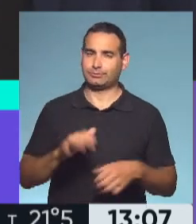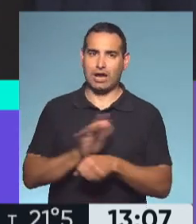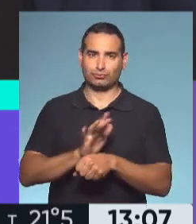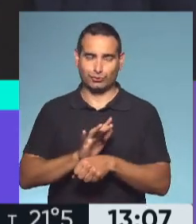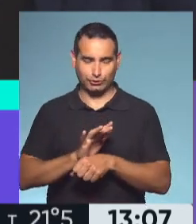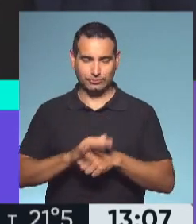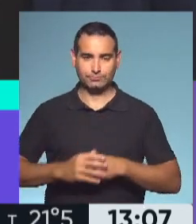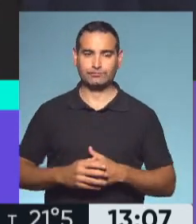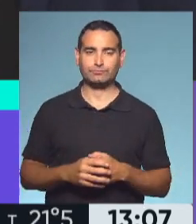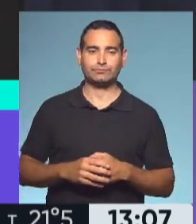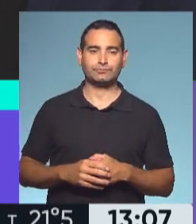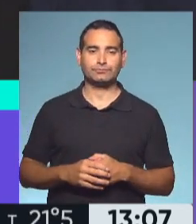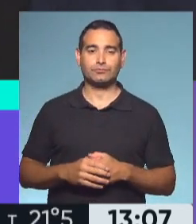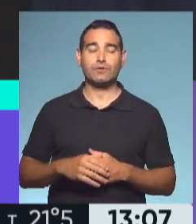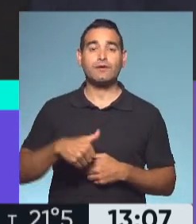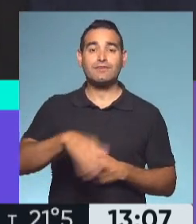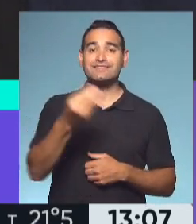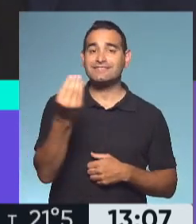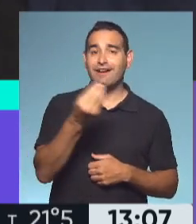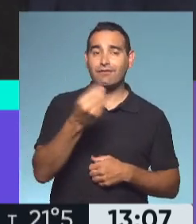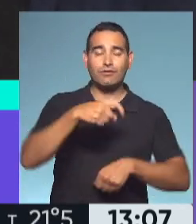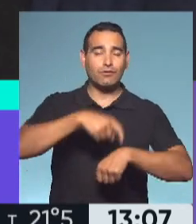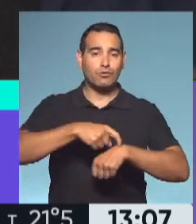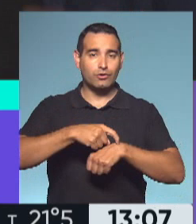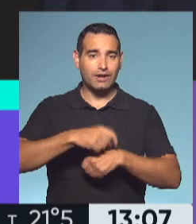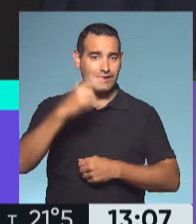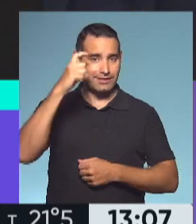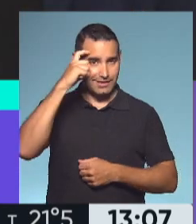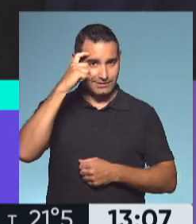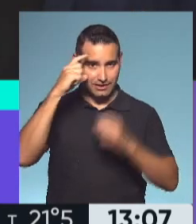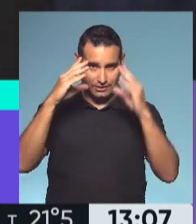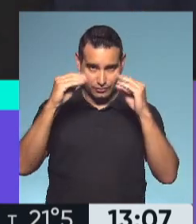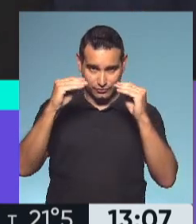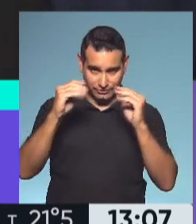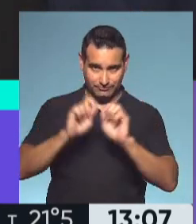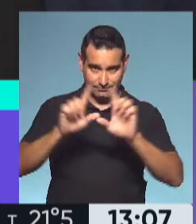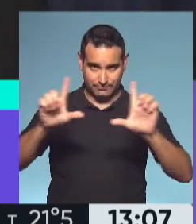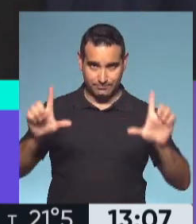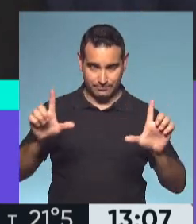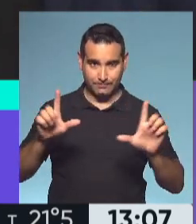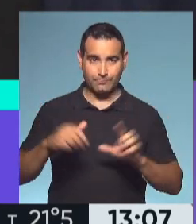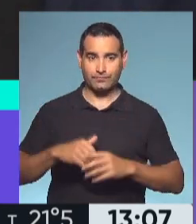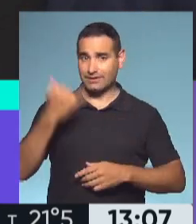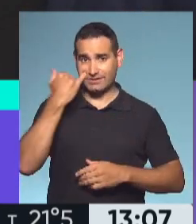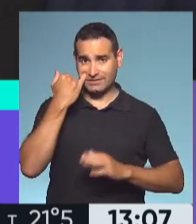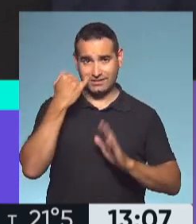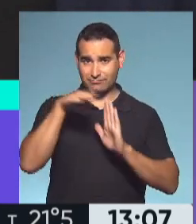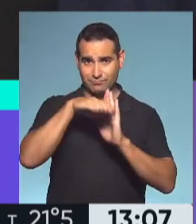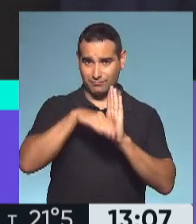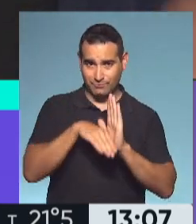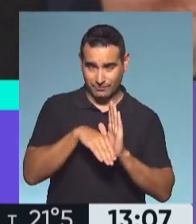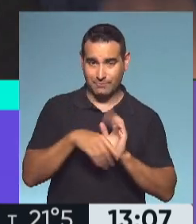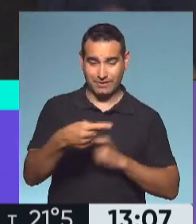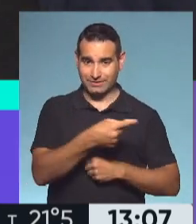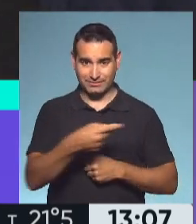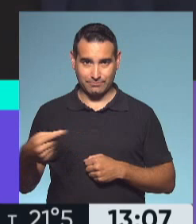arrasadora. Iluminados por el Fuego se va ver el sábado a las 22, es parte de lo que está programado en esta Semana de